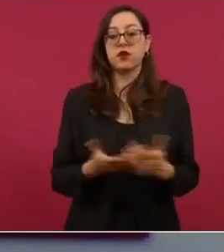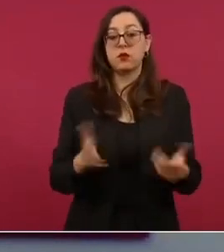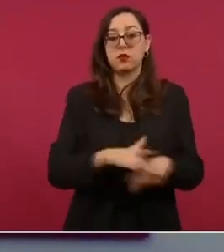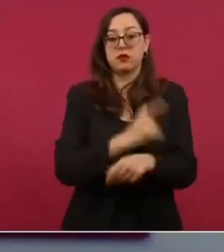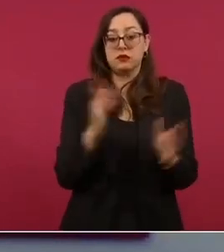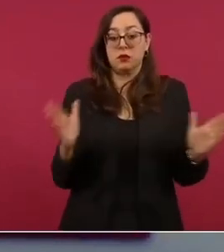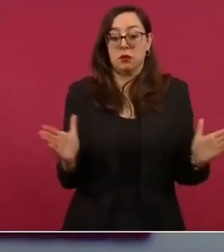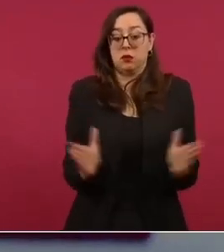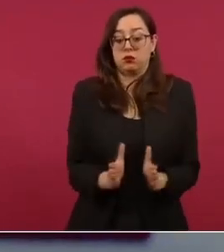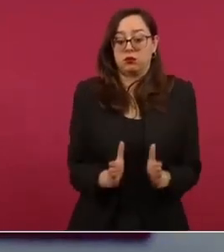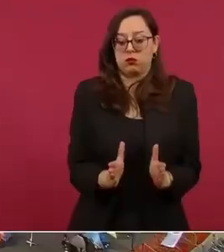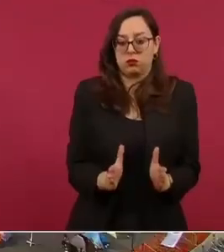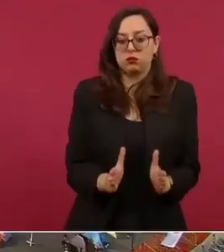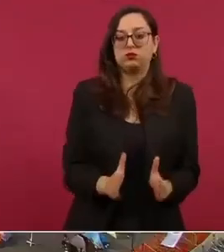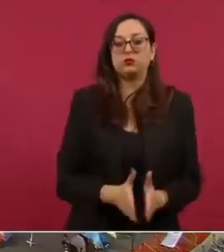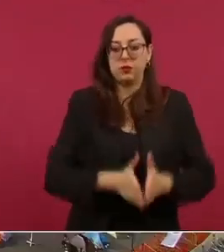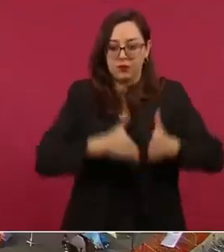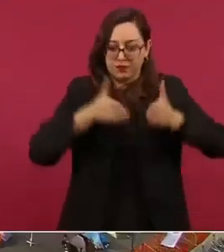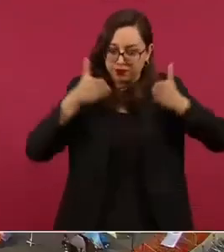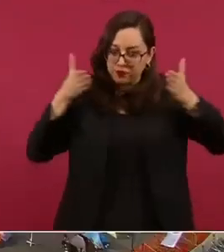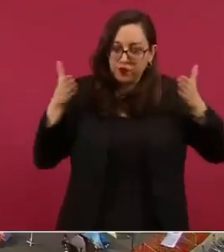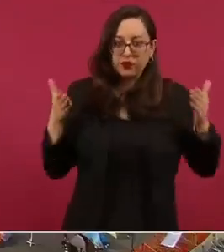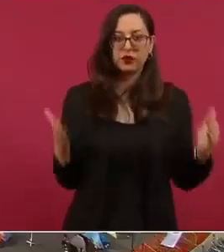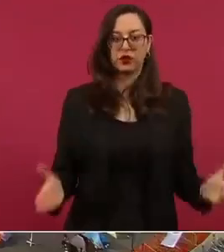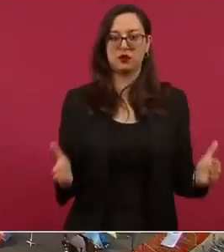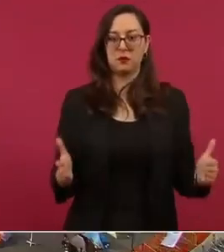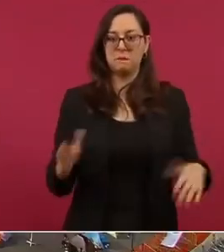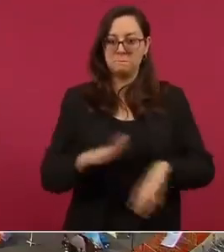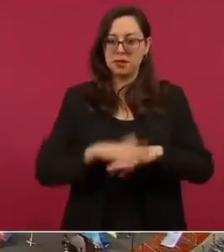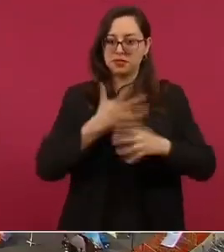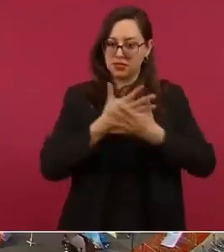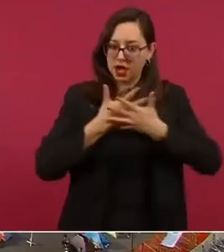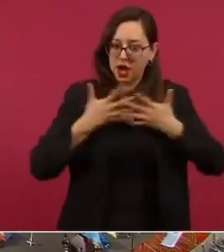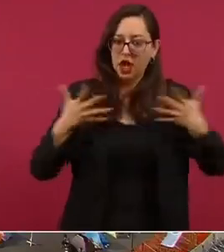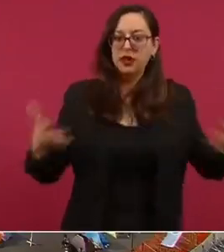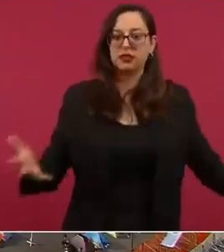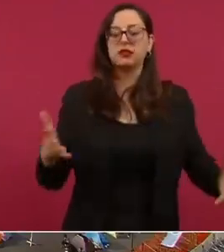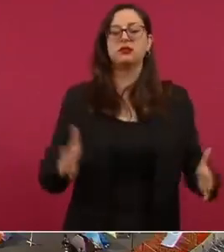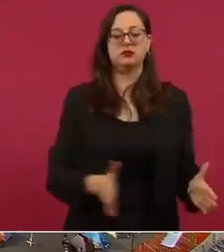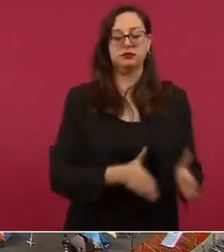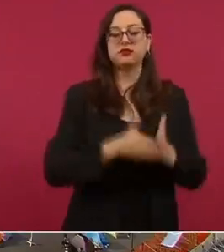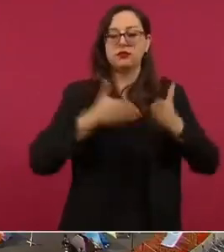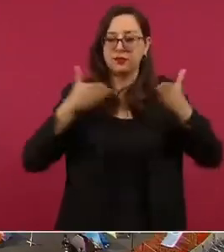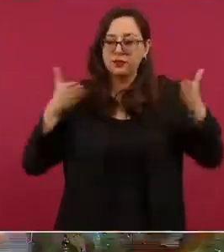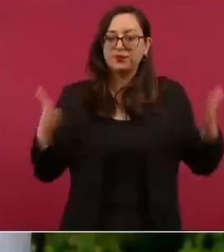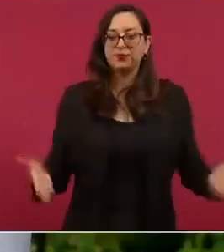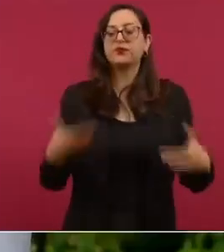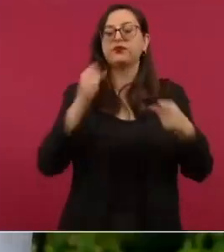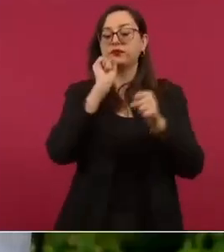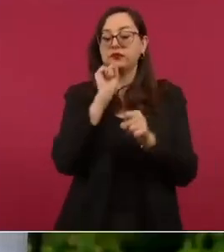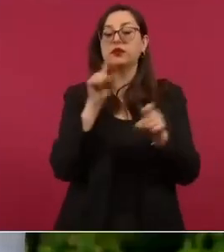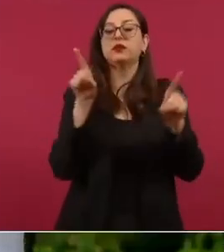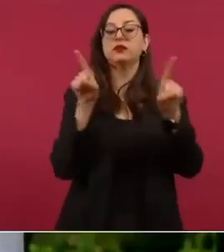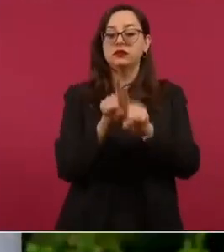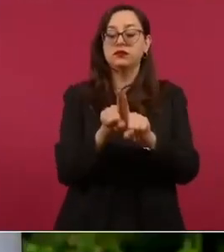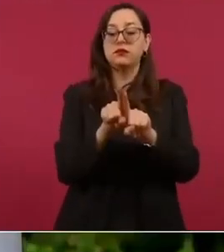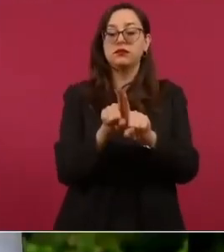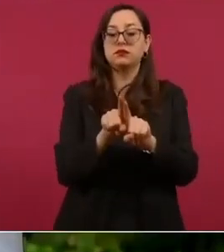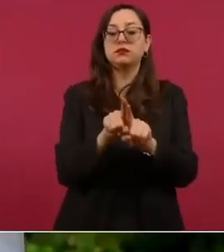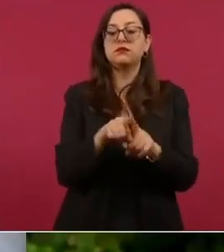hacer una autopista esa carretera y también la ampliación desde